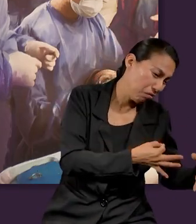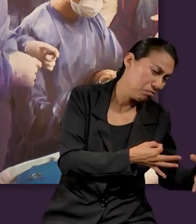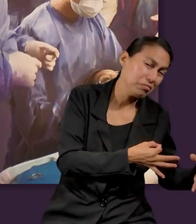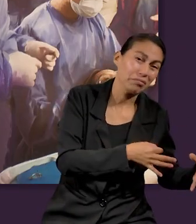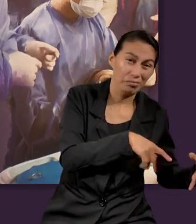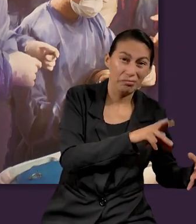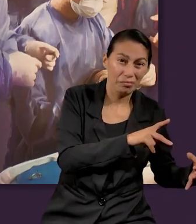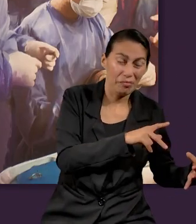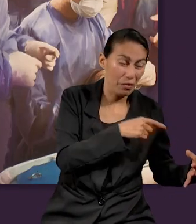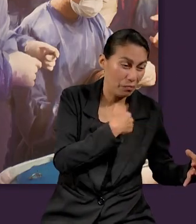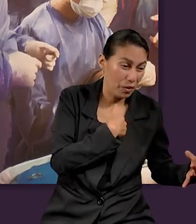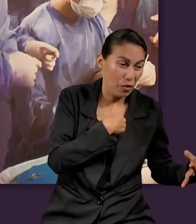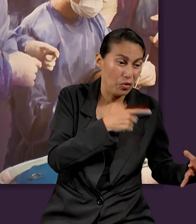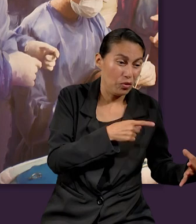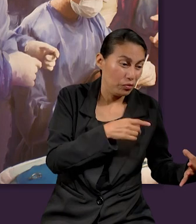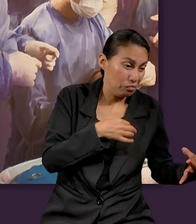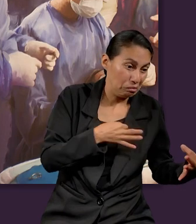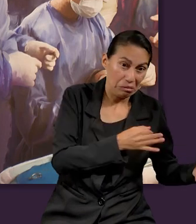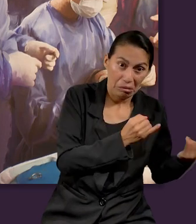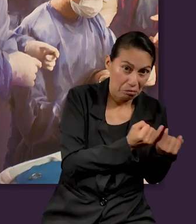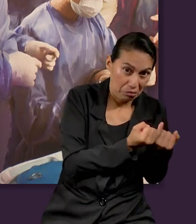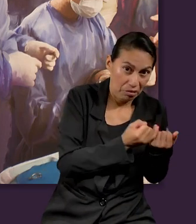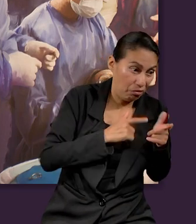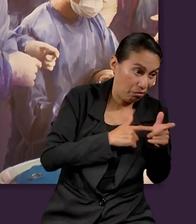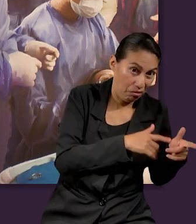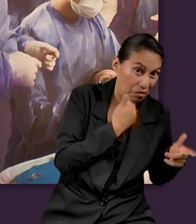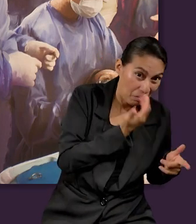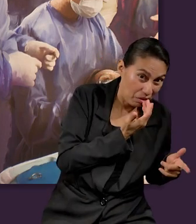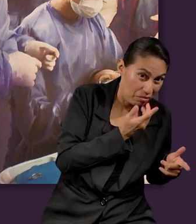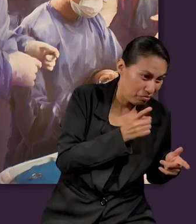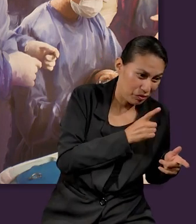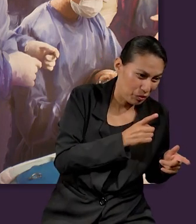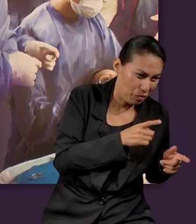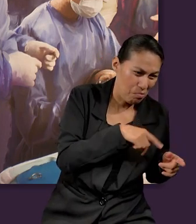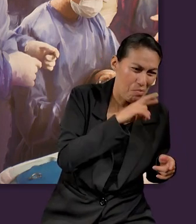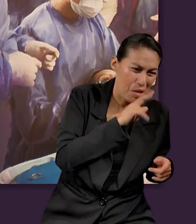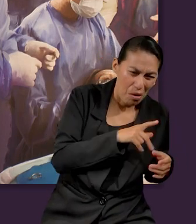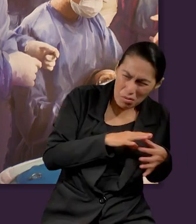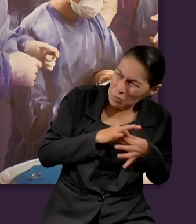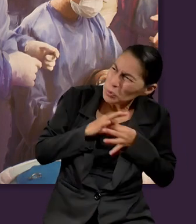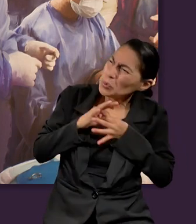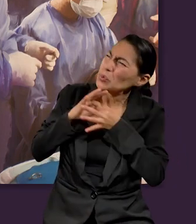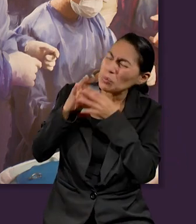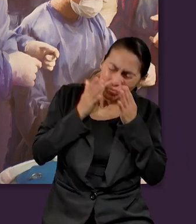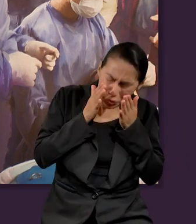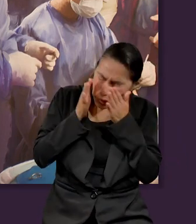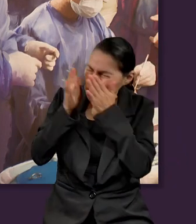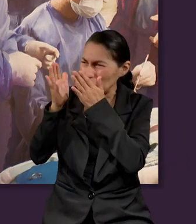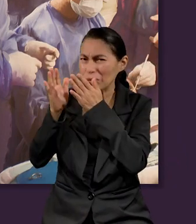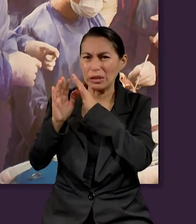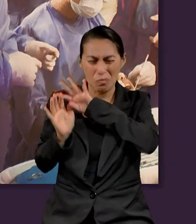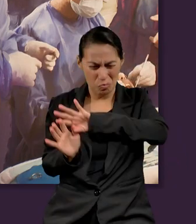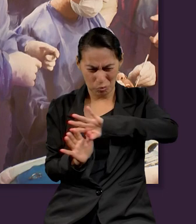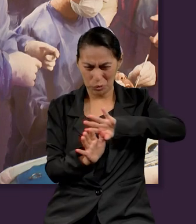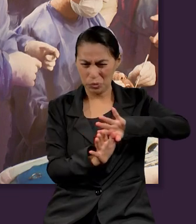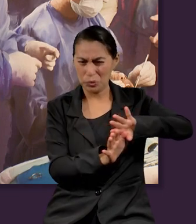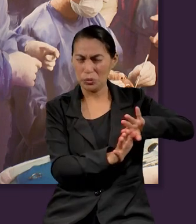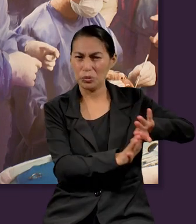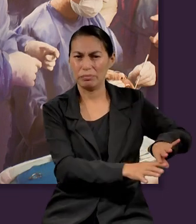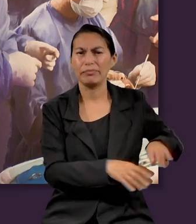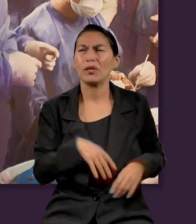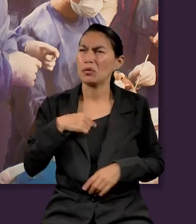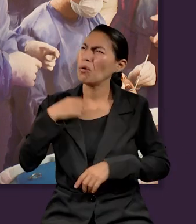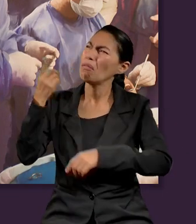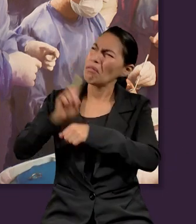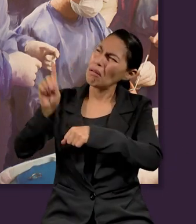de una familia, si hay esa disposición y si nosotros estamos agarrados de la mano de Dios, si somos fervientes